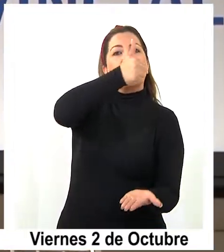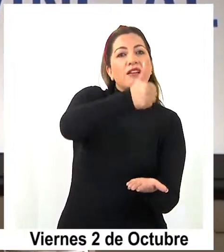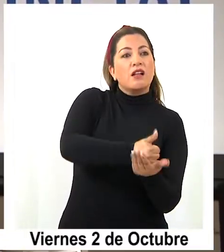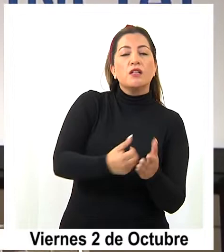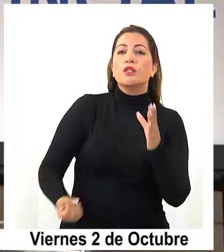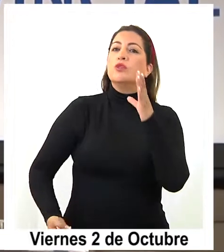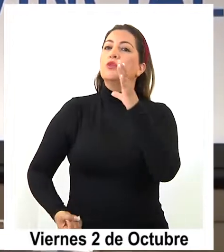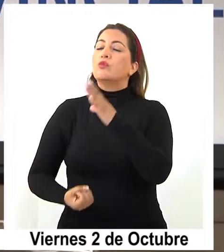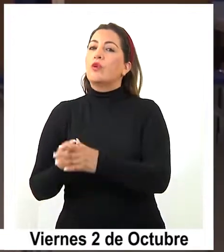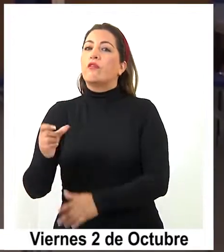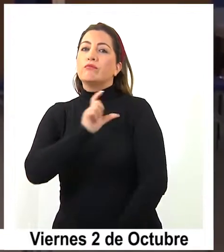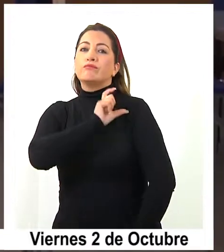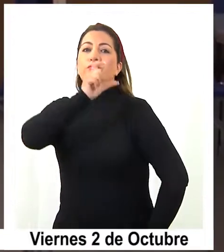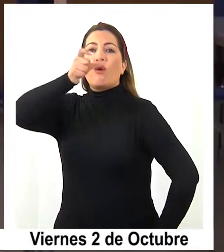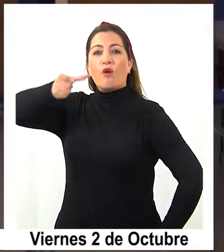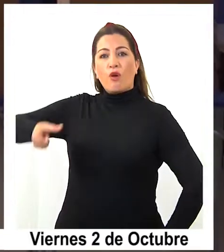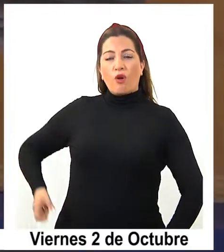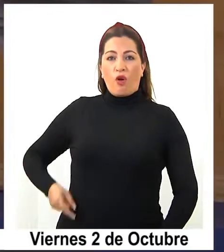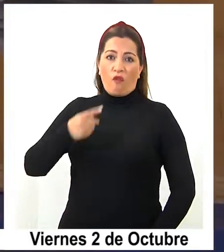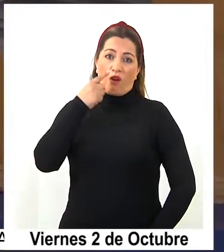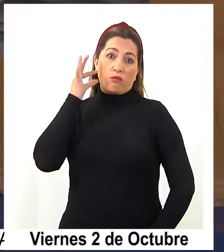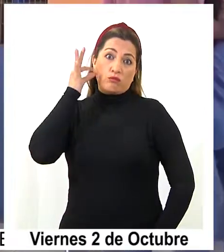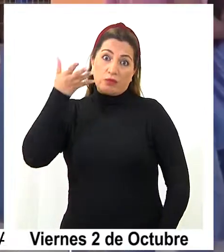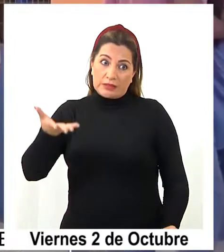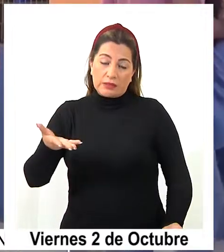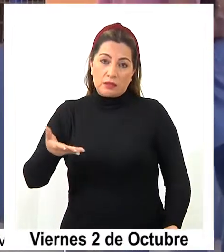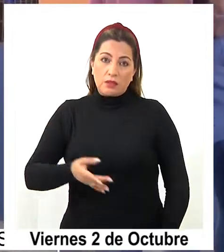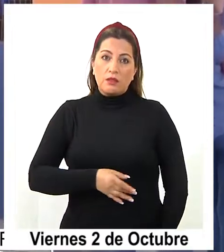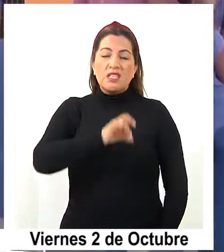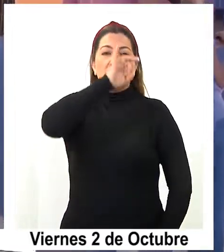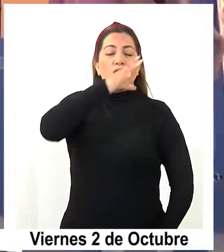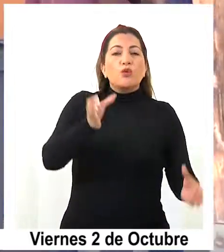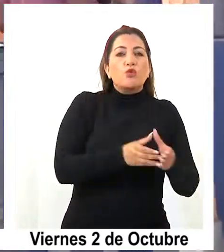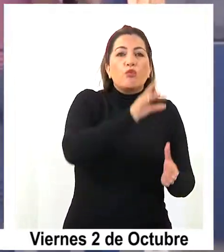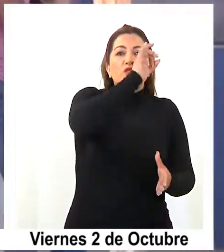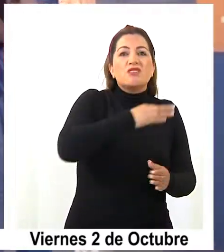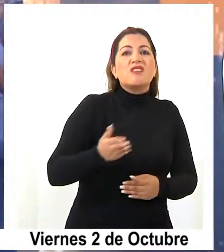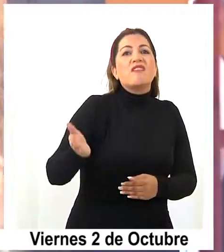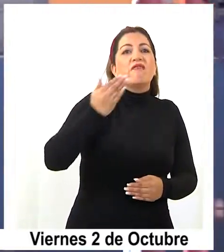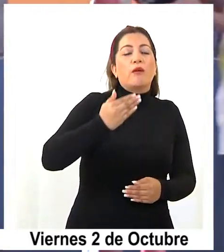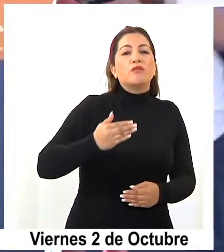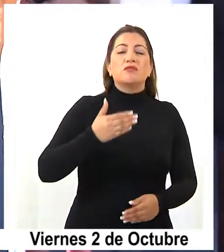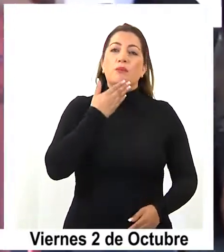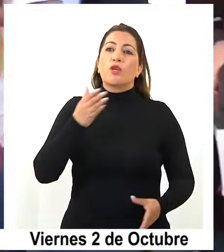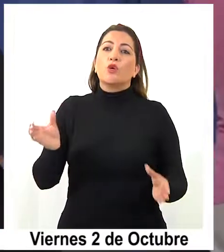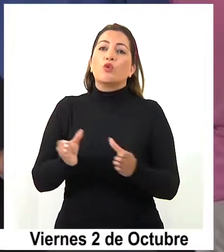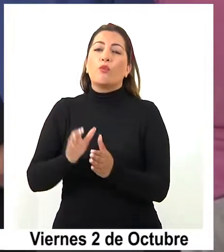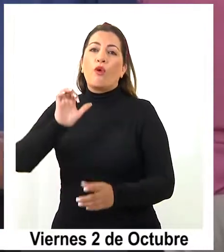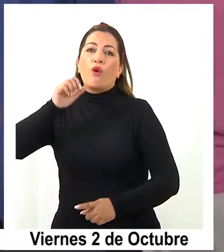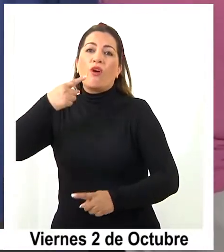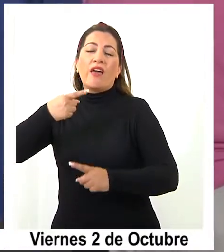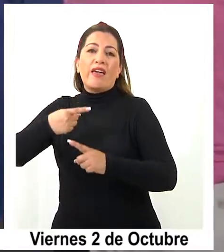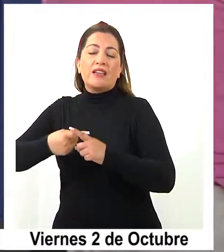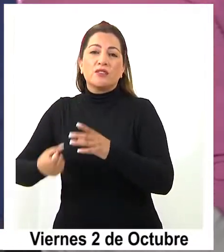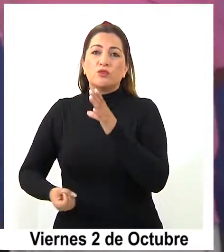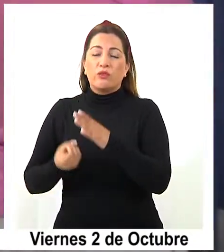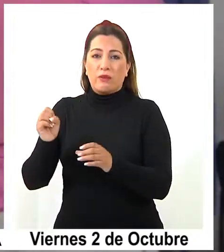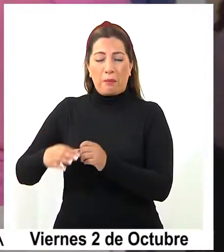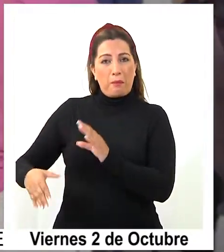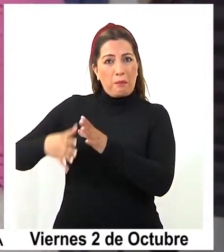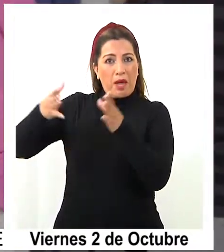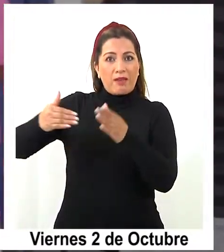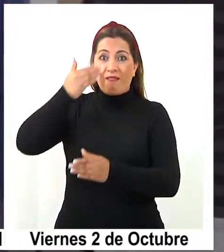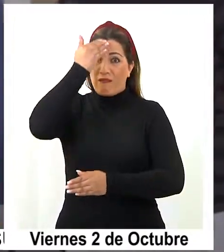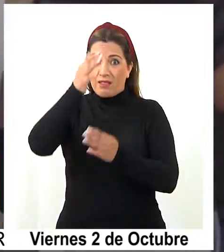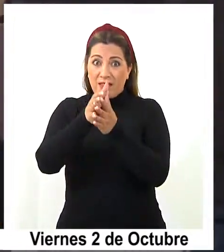nuevo cargo de gobernador regional. Tanto Chile Vamos como la ex Nueva Mayoría o Pacto Unidad Constituyente y el